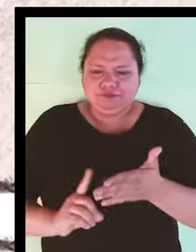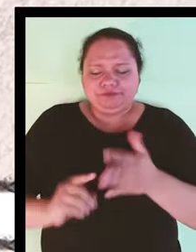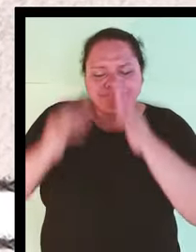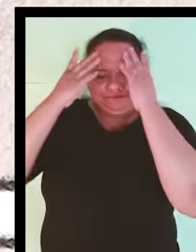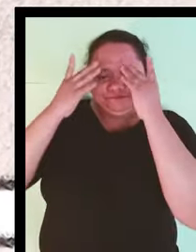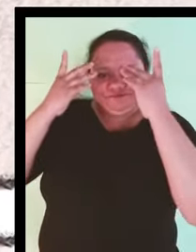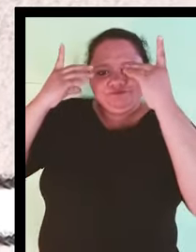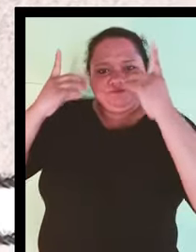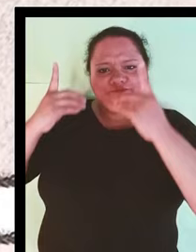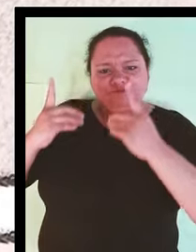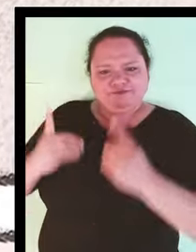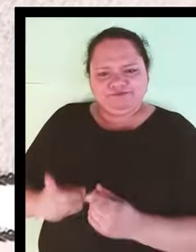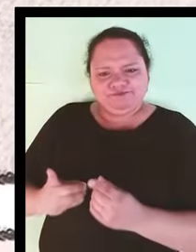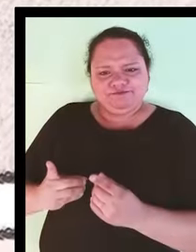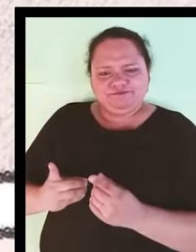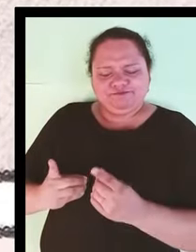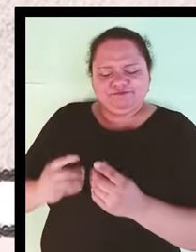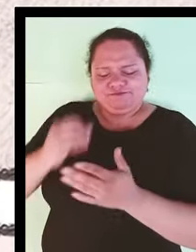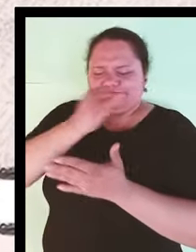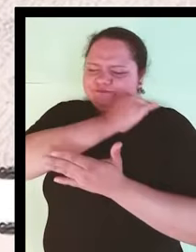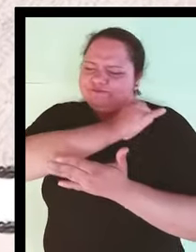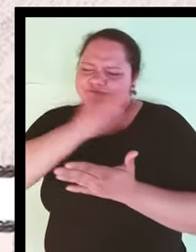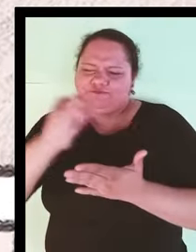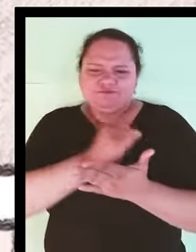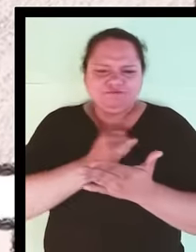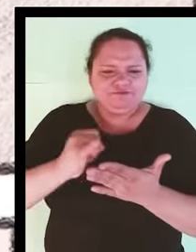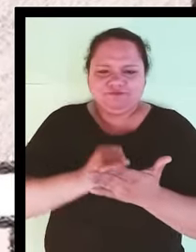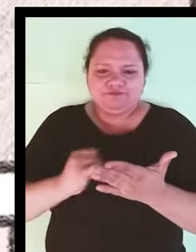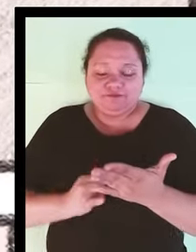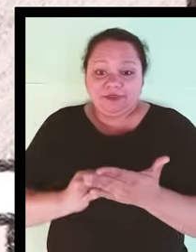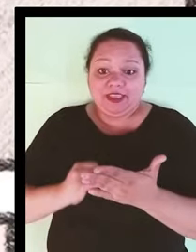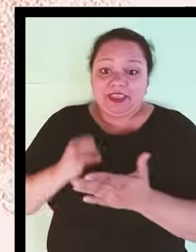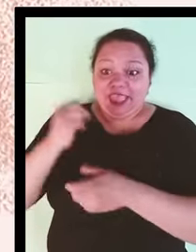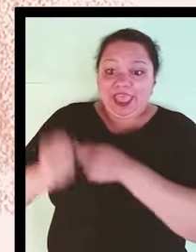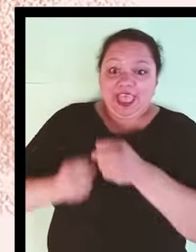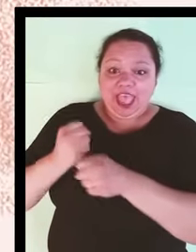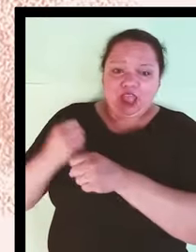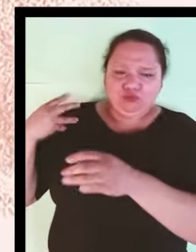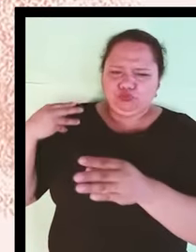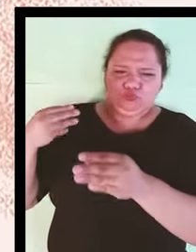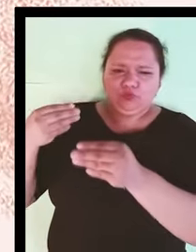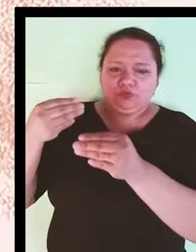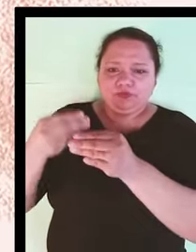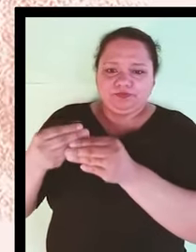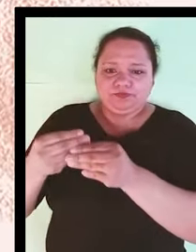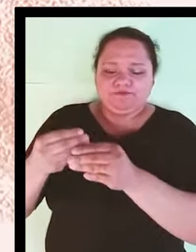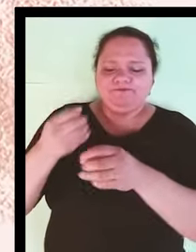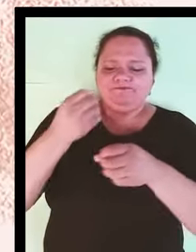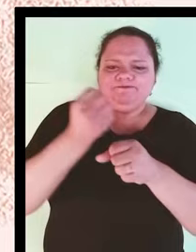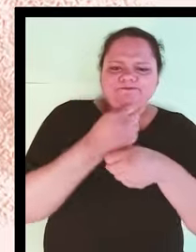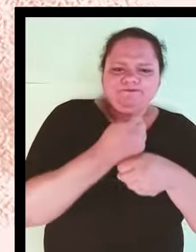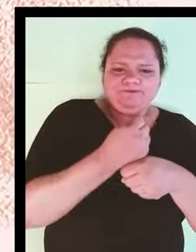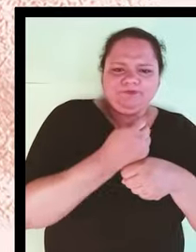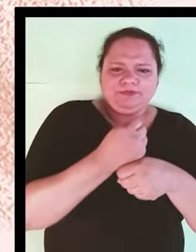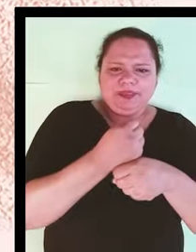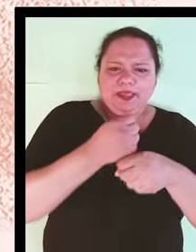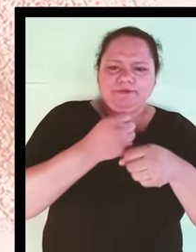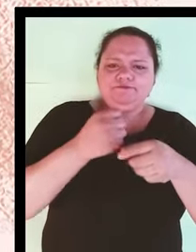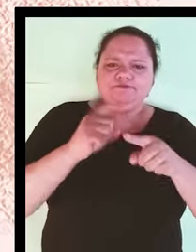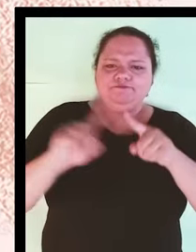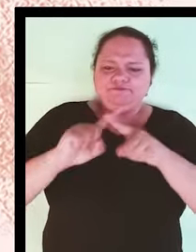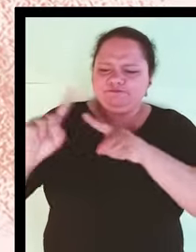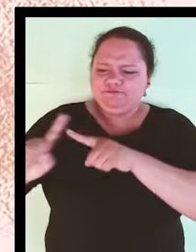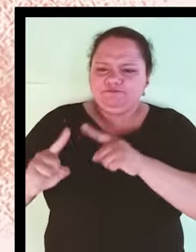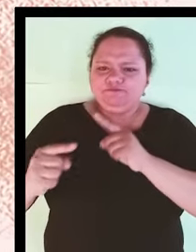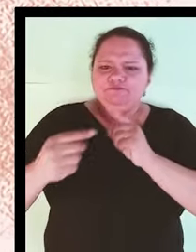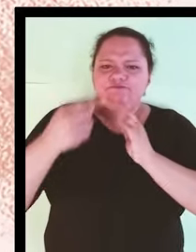diseño hasta que decidió centrarse por completo en la ilustración. Durante más de 10 años ha desarrollado su producción para diferentes